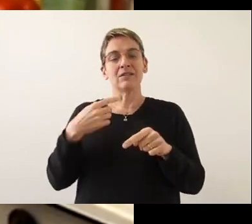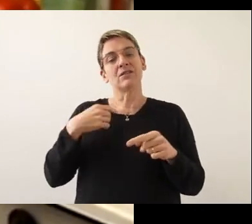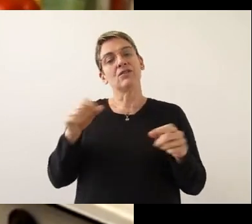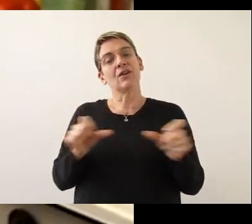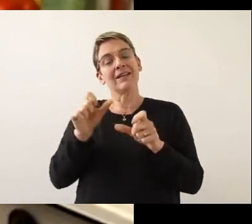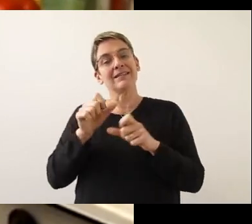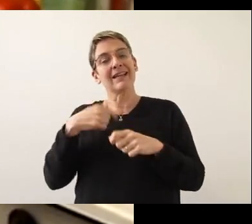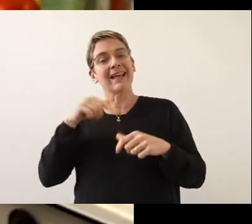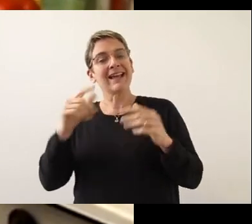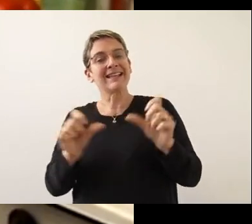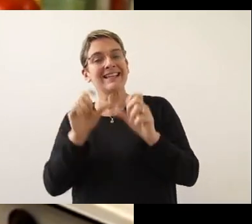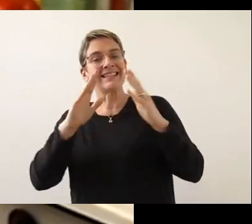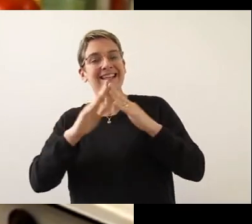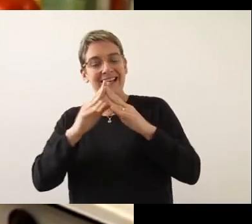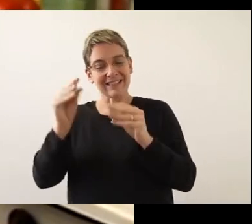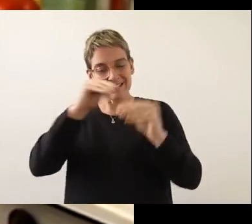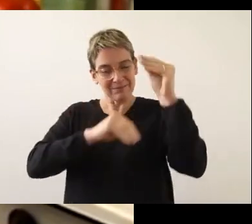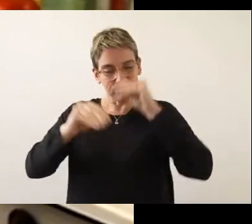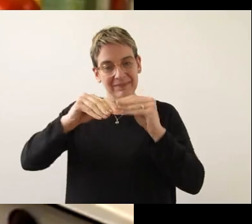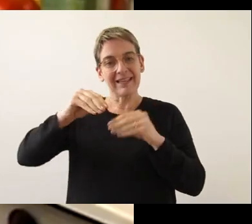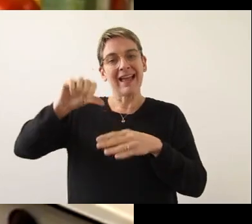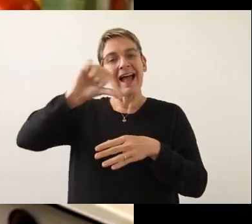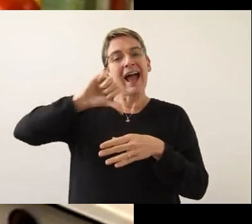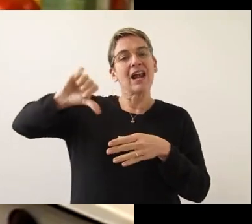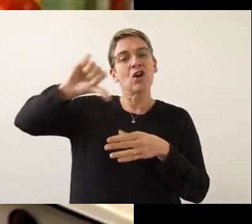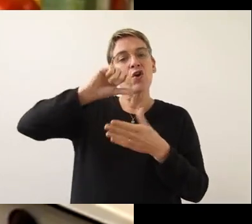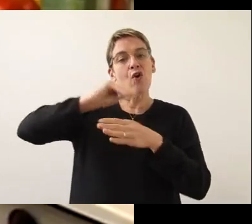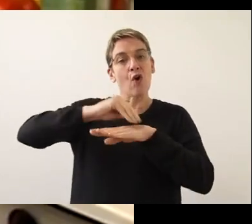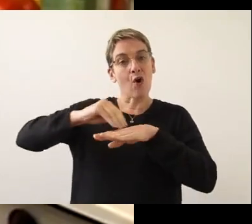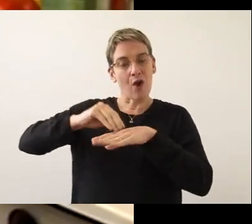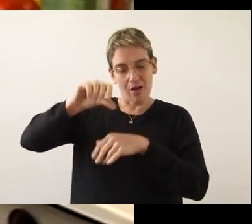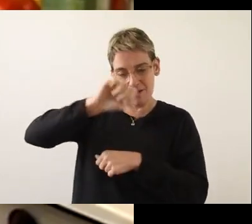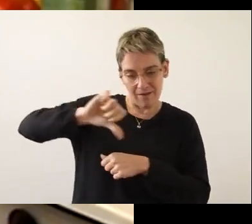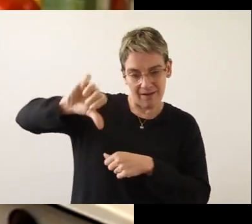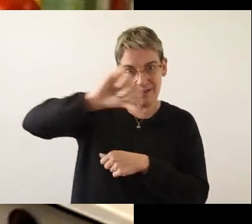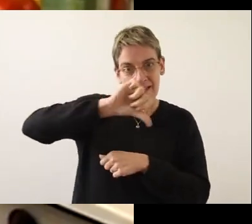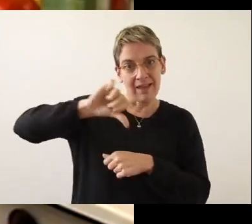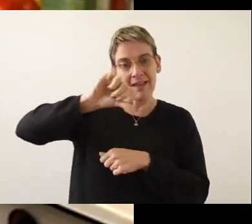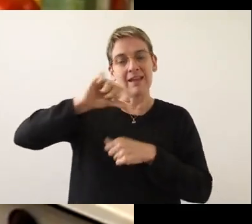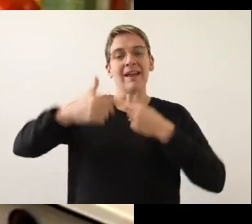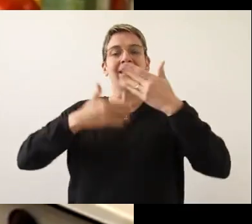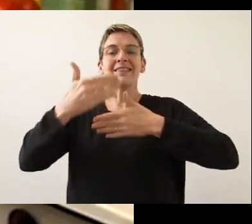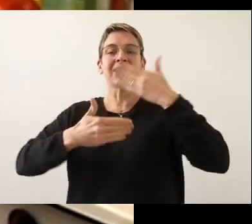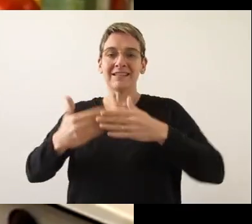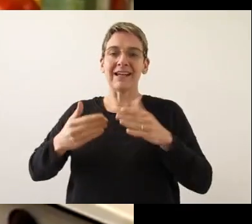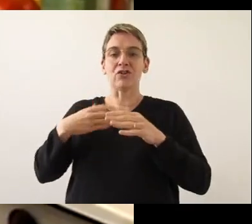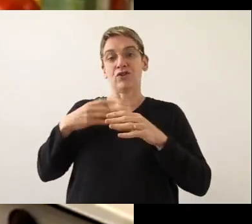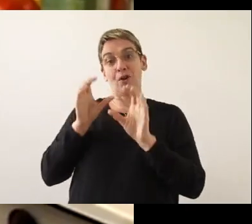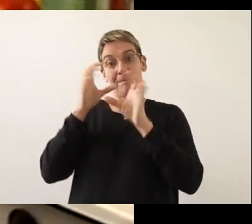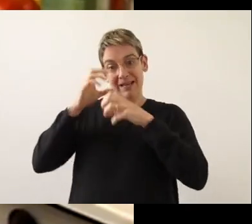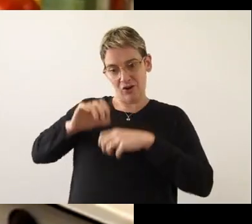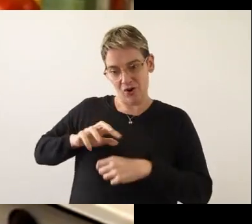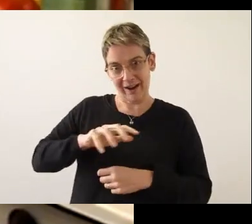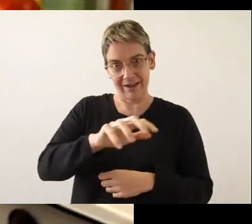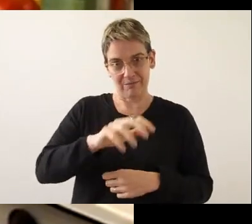los licores caseros, donde se adiciona alcohol para evitar el desarrollo de